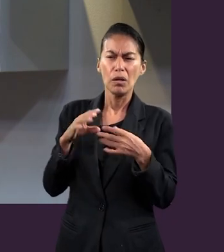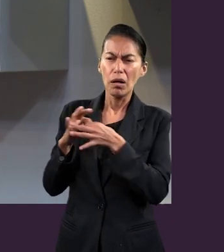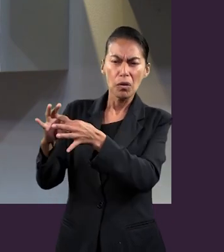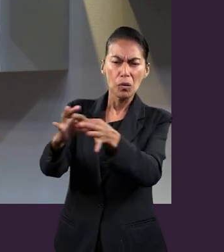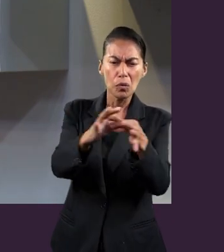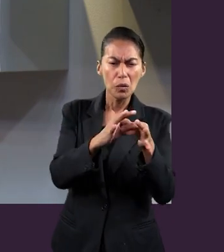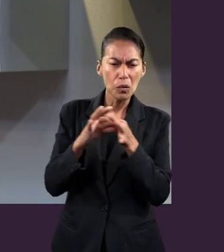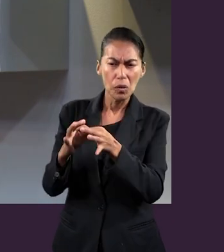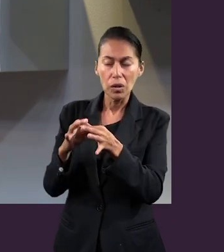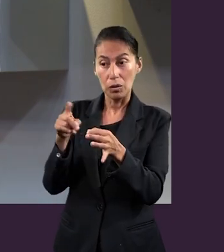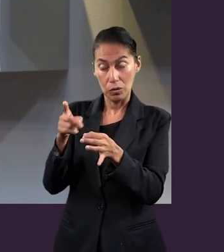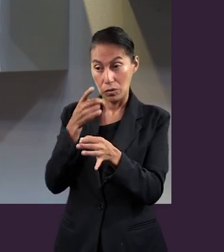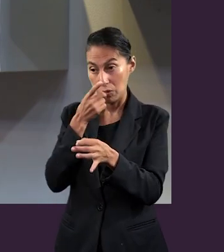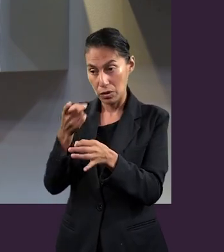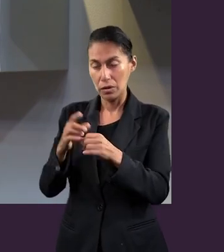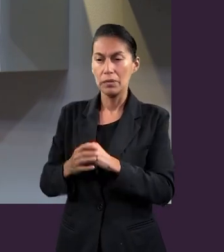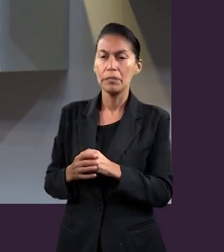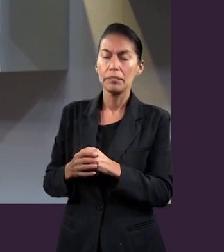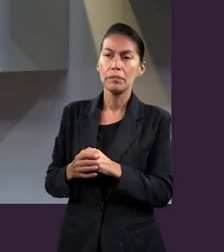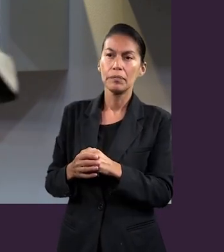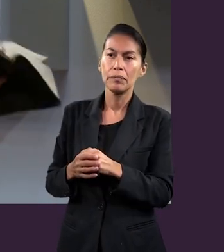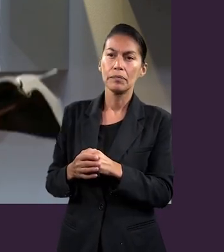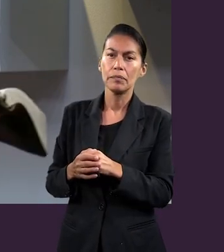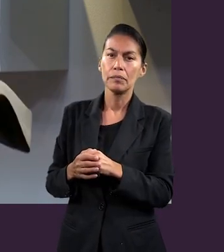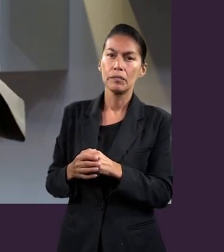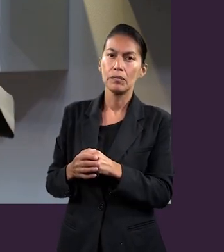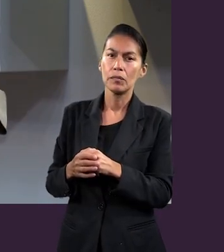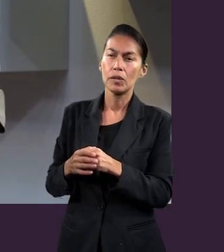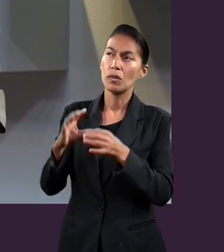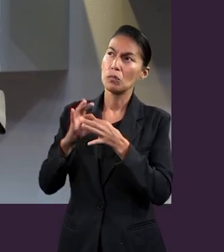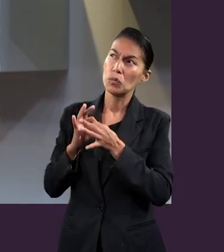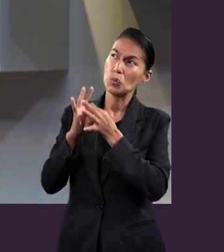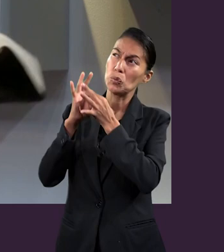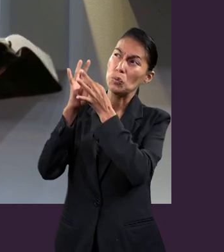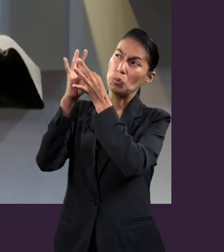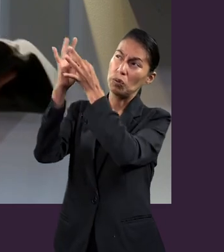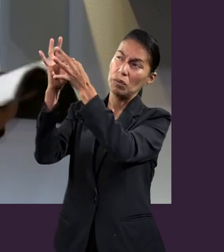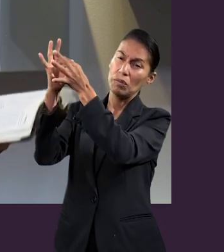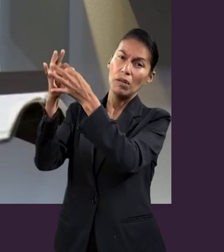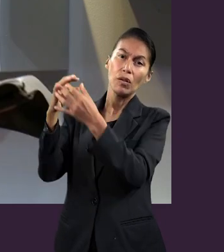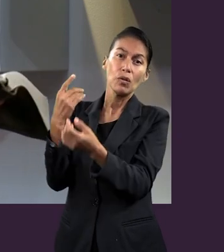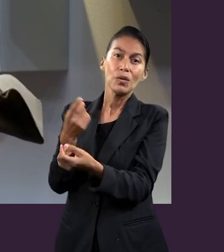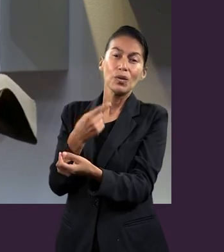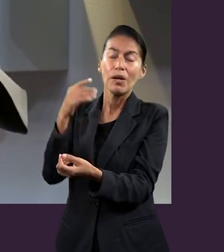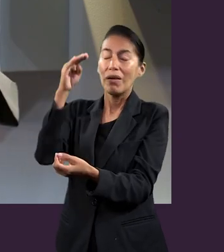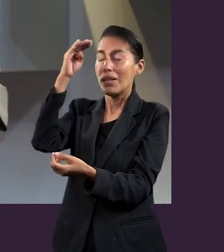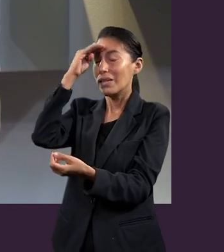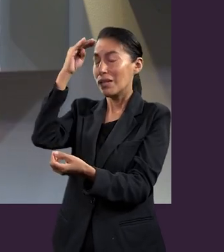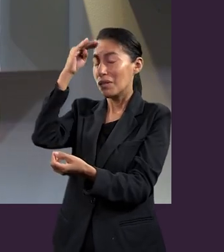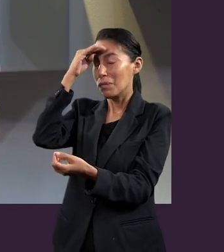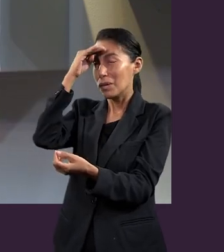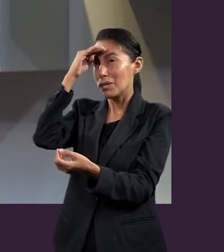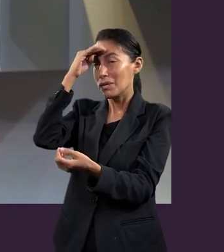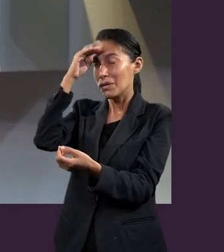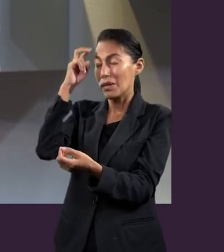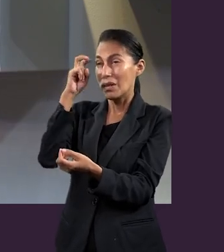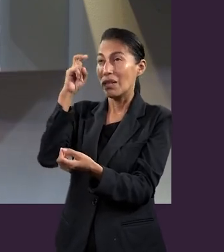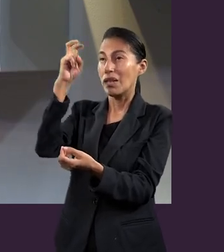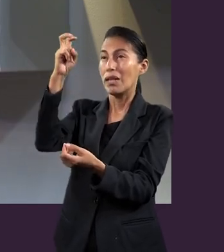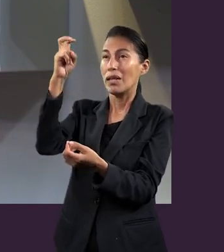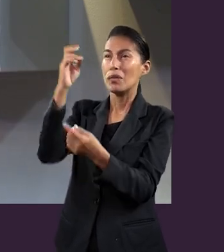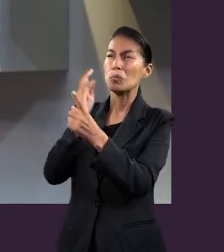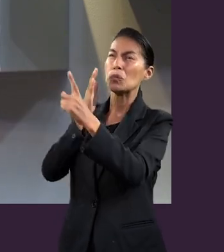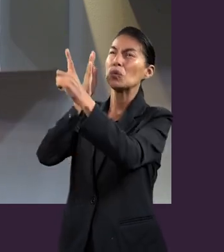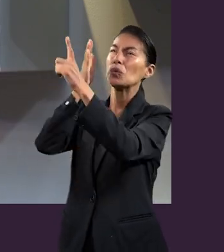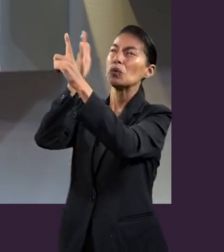relación de la que hablaste, de alguna manera, no sé cómo, pero sucede, nuestros pensamientos, nuestros